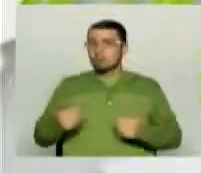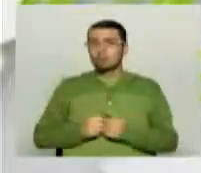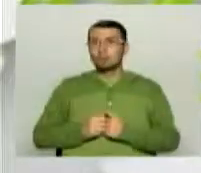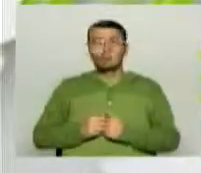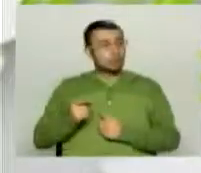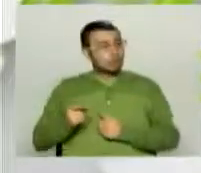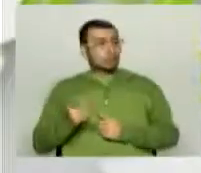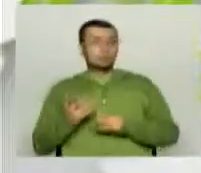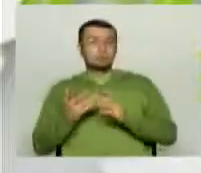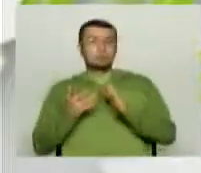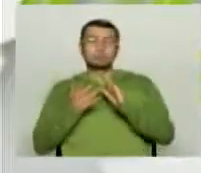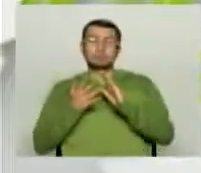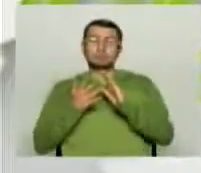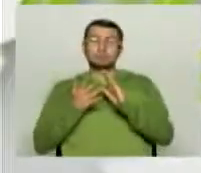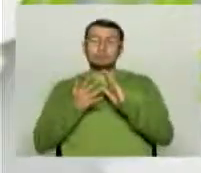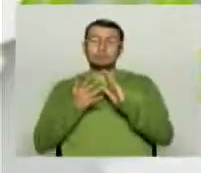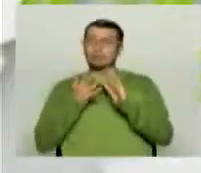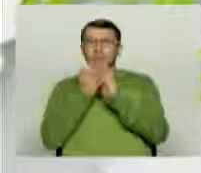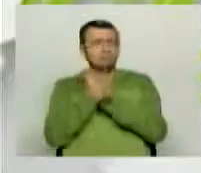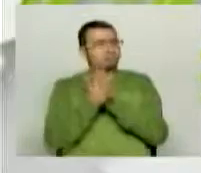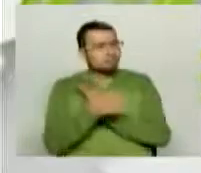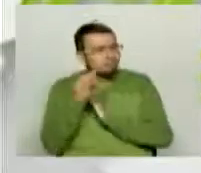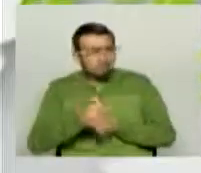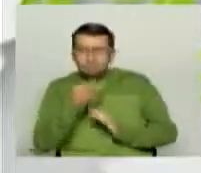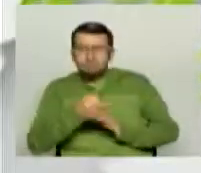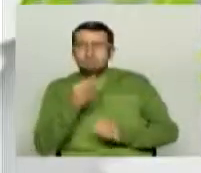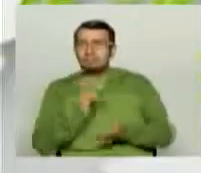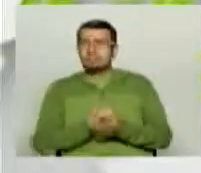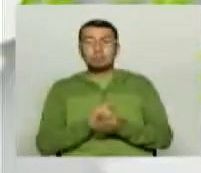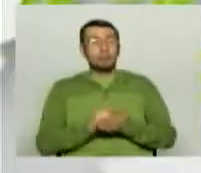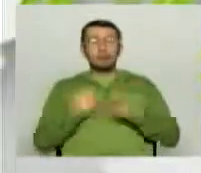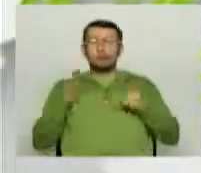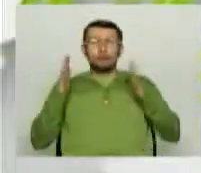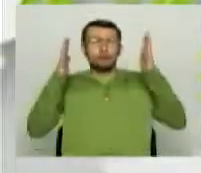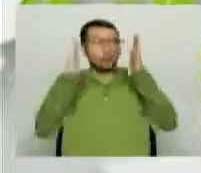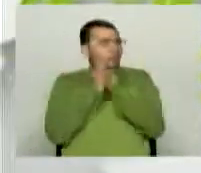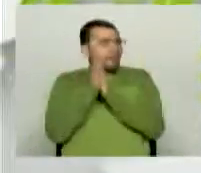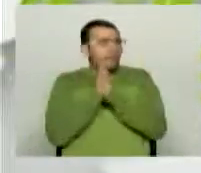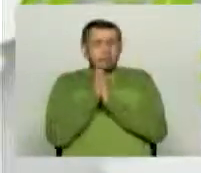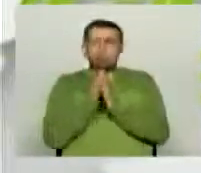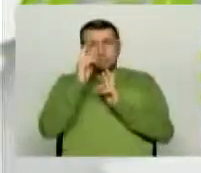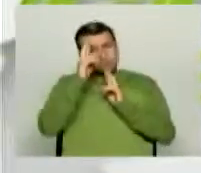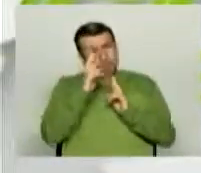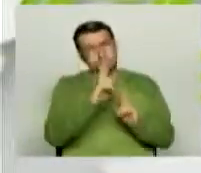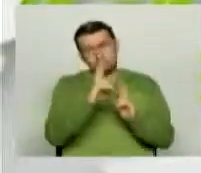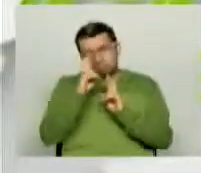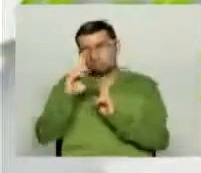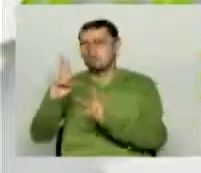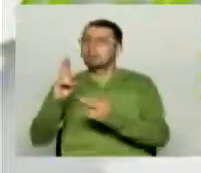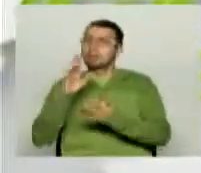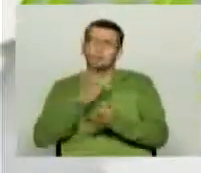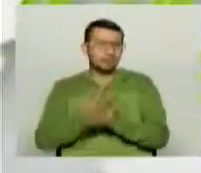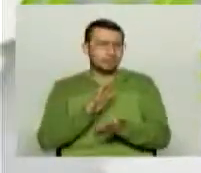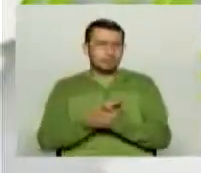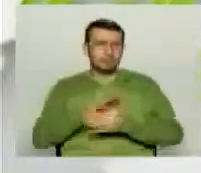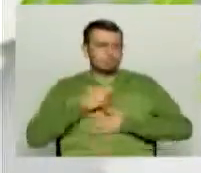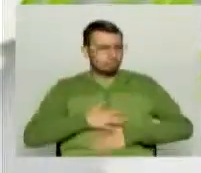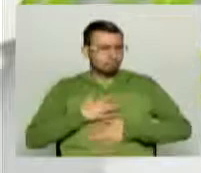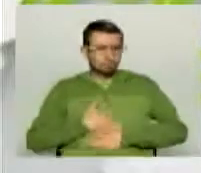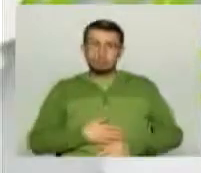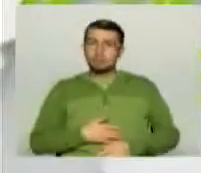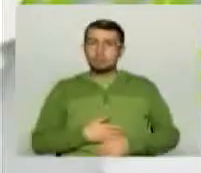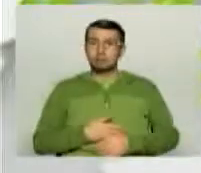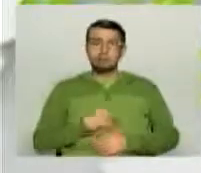mismo cada que tengo la oportunidad de hablar de esos temas yo siempre he dicho que la celebración hay que hacerla con mucho respeto con mesura sin excesos